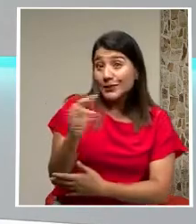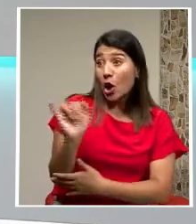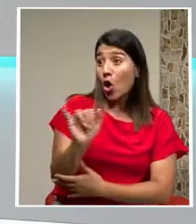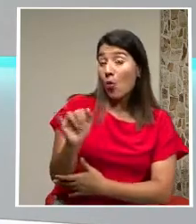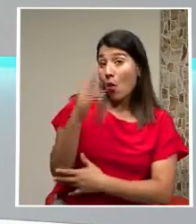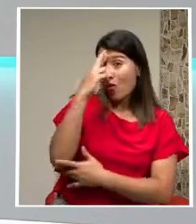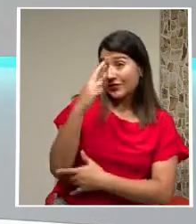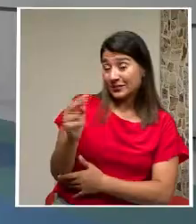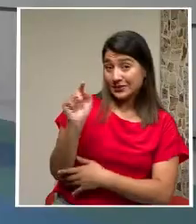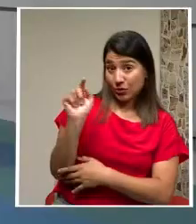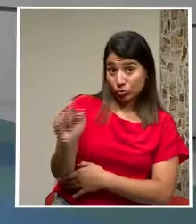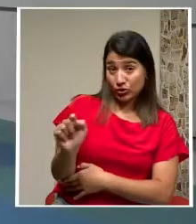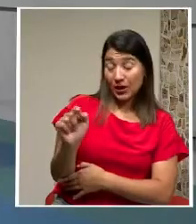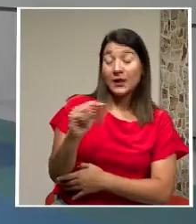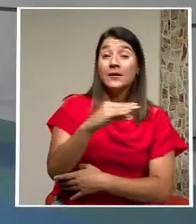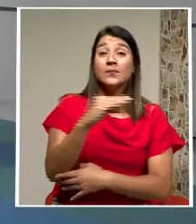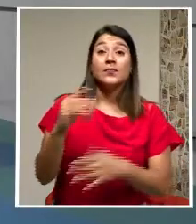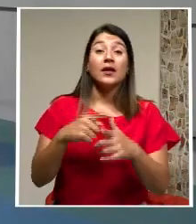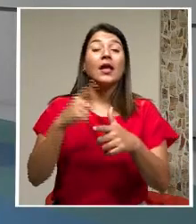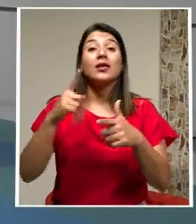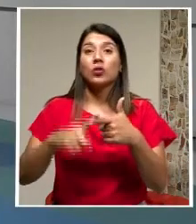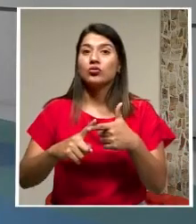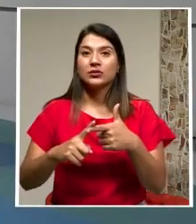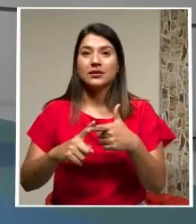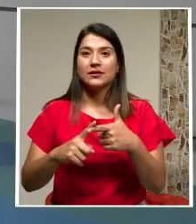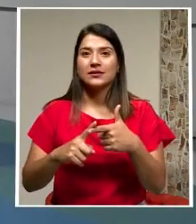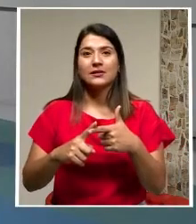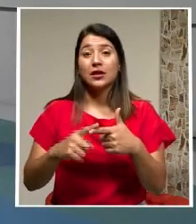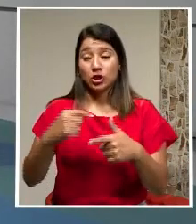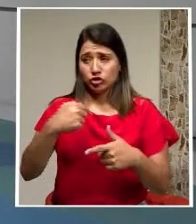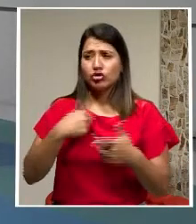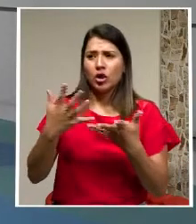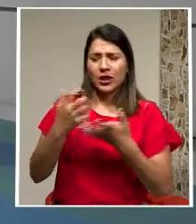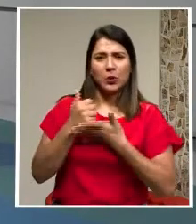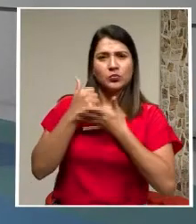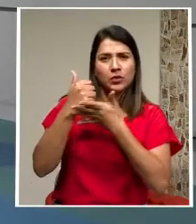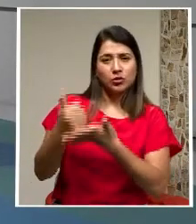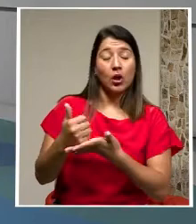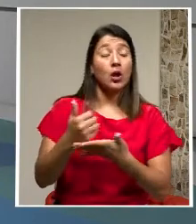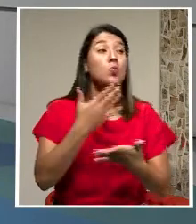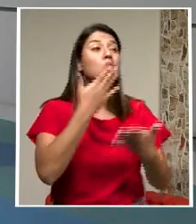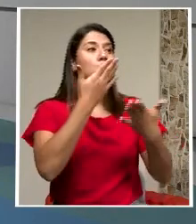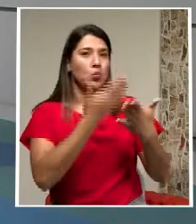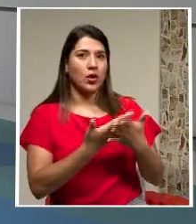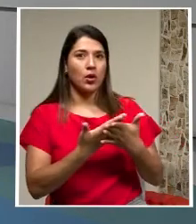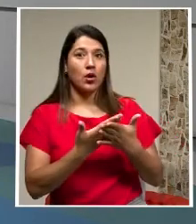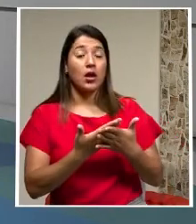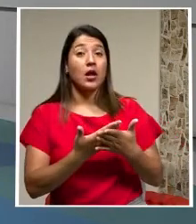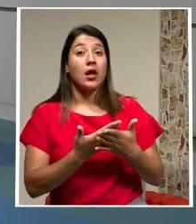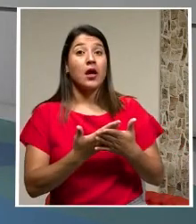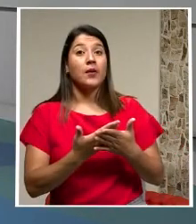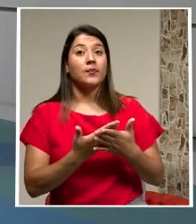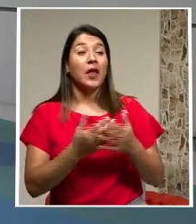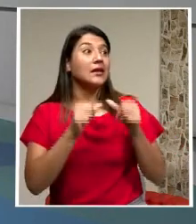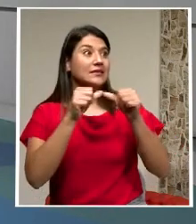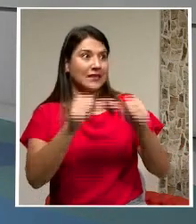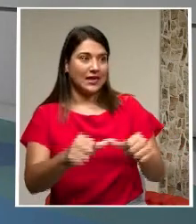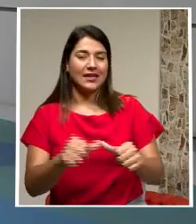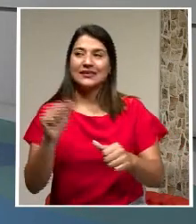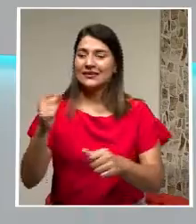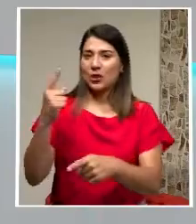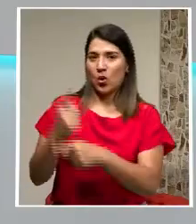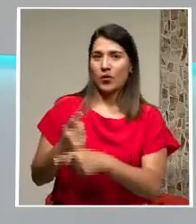Ernesto Y entonces Aquí lo que tienen Es un colaborador más Buenísimo Vamos Vamos a caminar Así